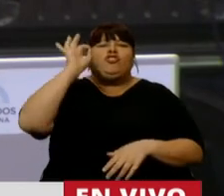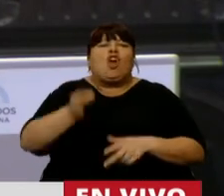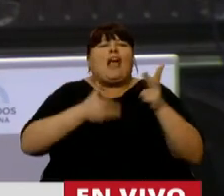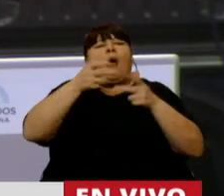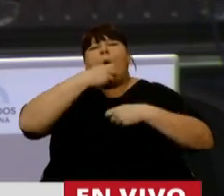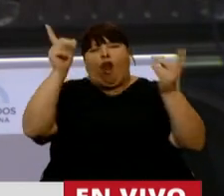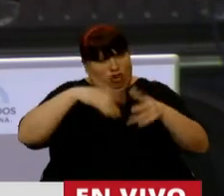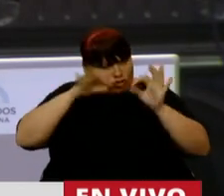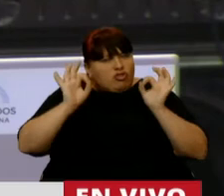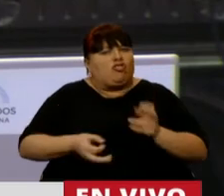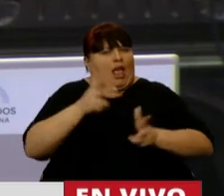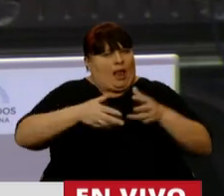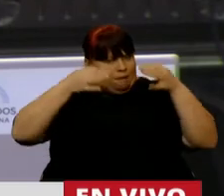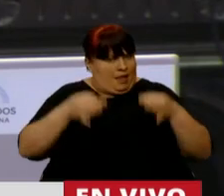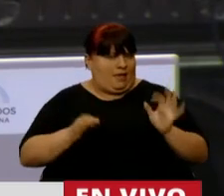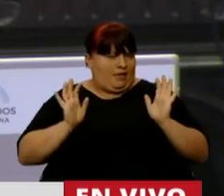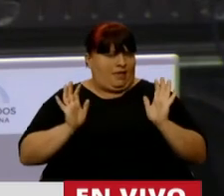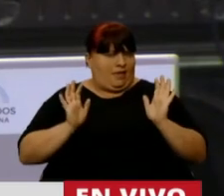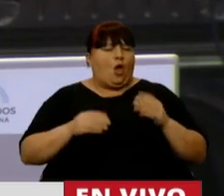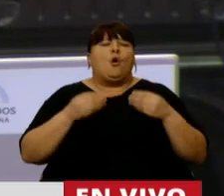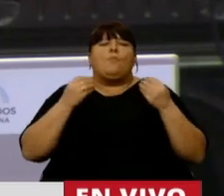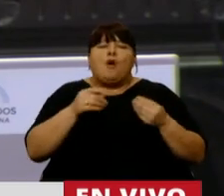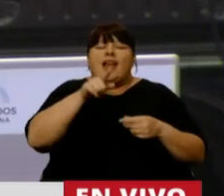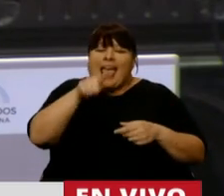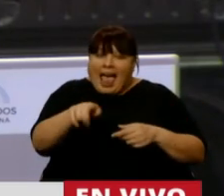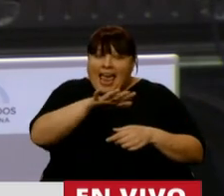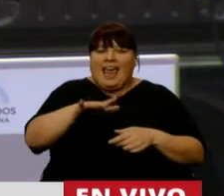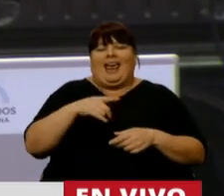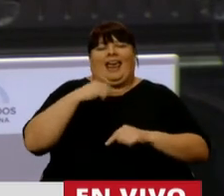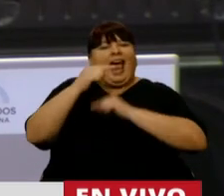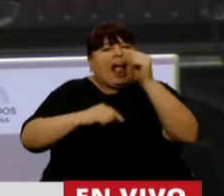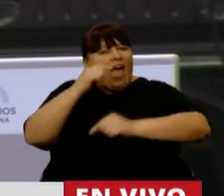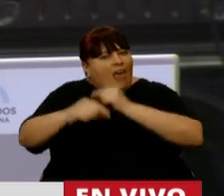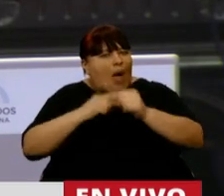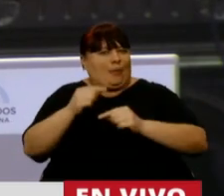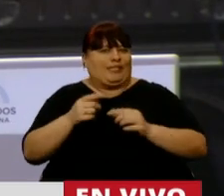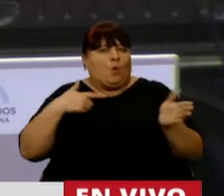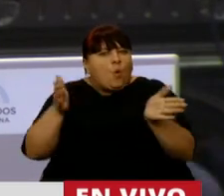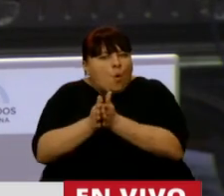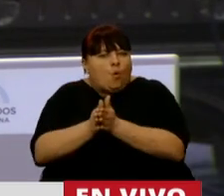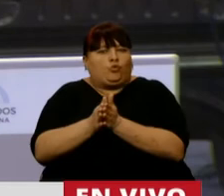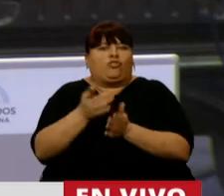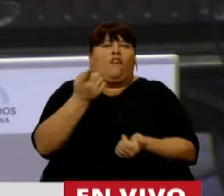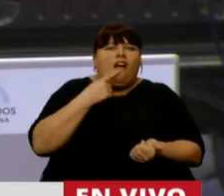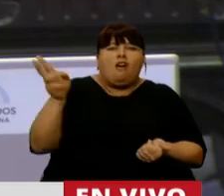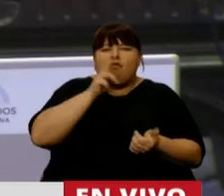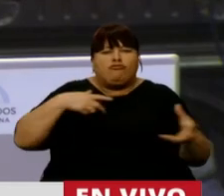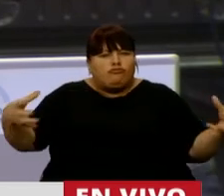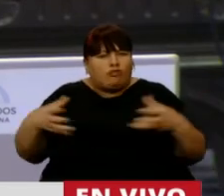lo que estoy hablando, porque en territorio, allí estamos cada día, con ellos, con ellas,